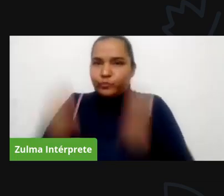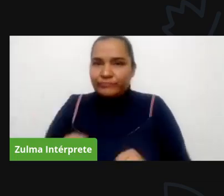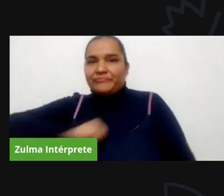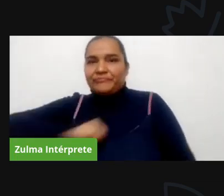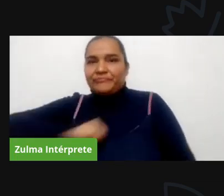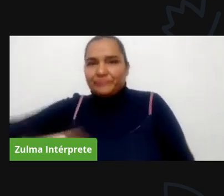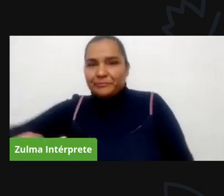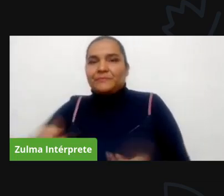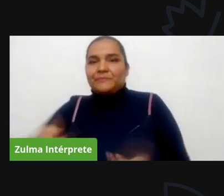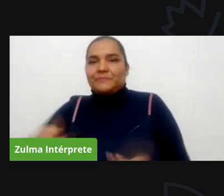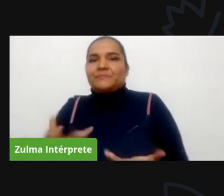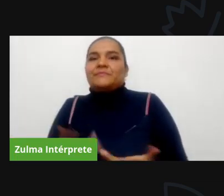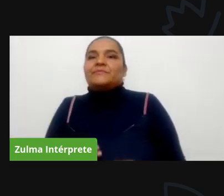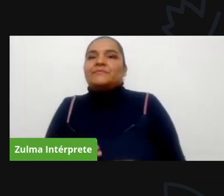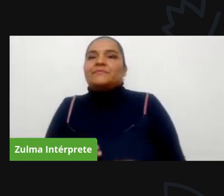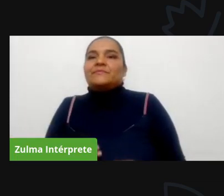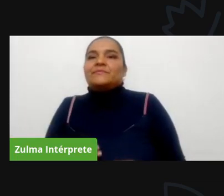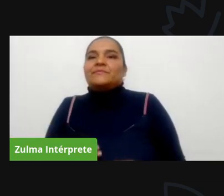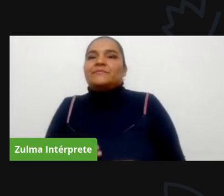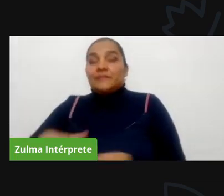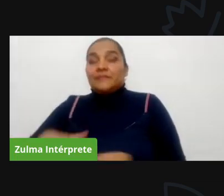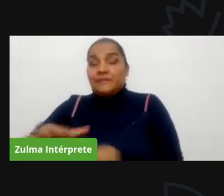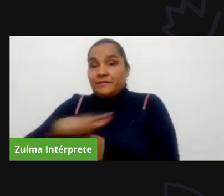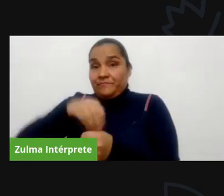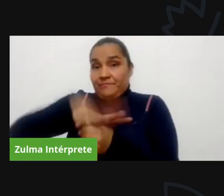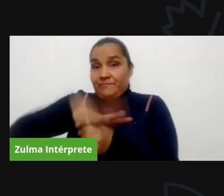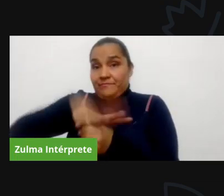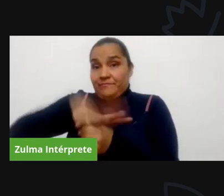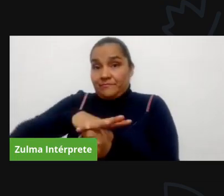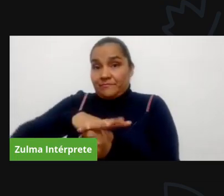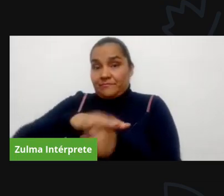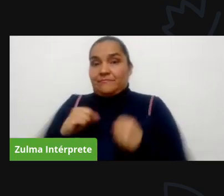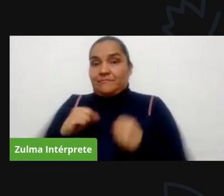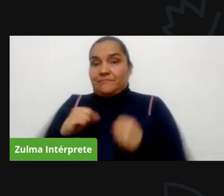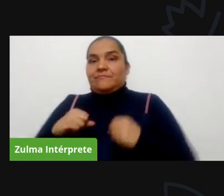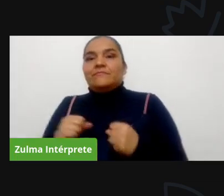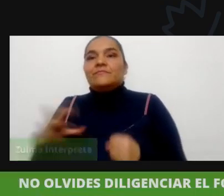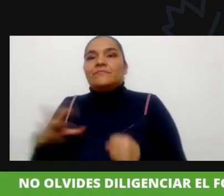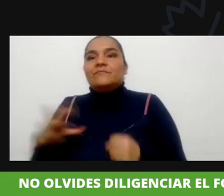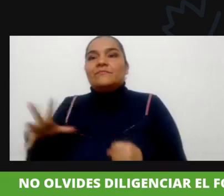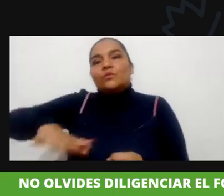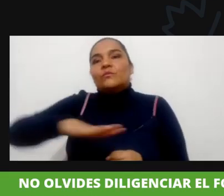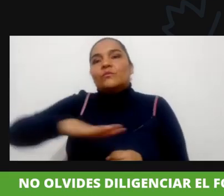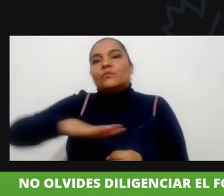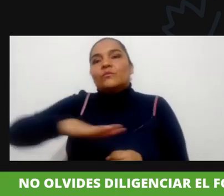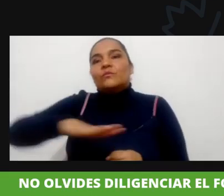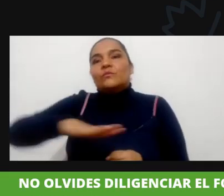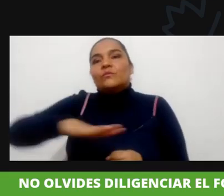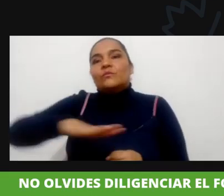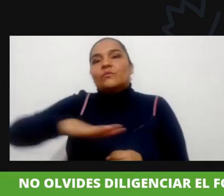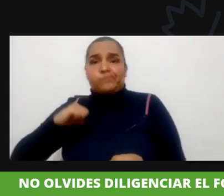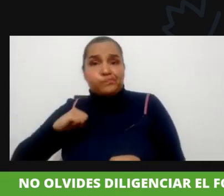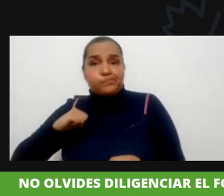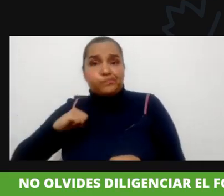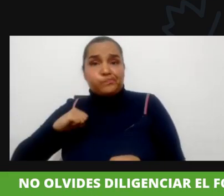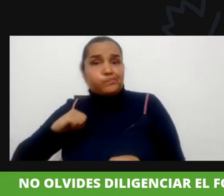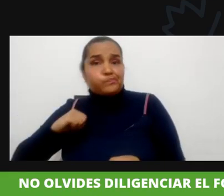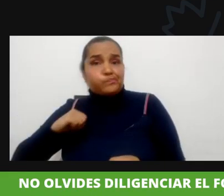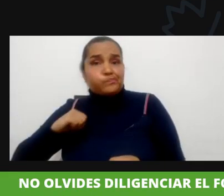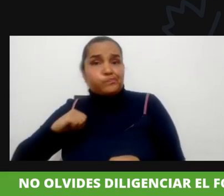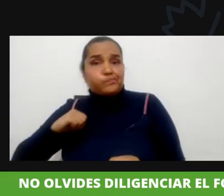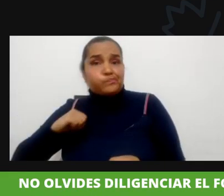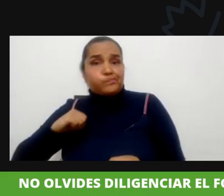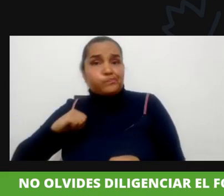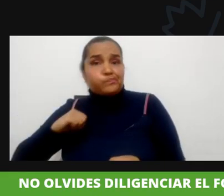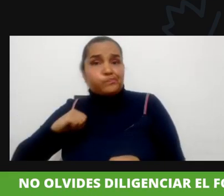tenga no tengamos juntas de acción comunal y no tengamos hombres y mujeres que han dedicado su vida a este liderazgo que